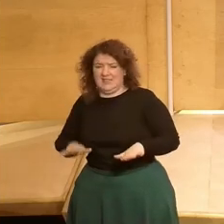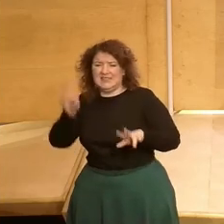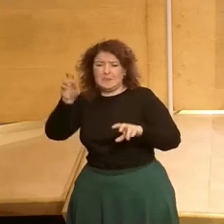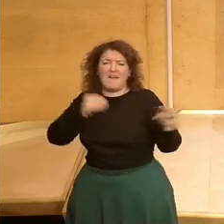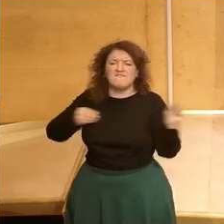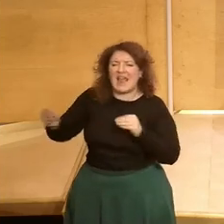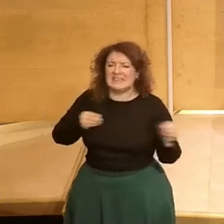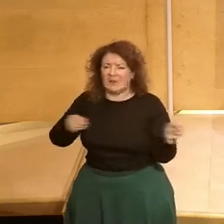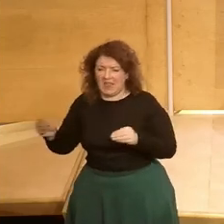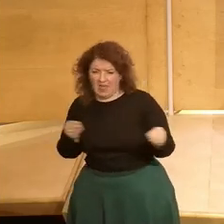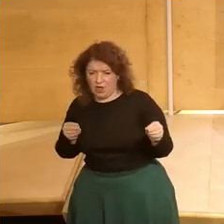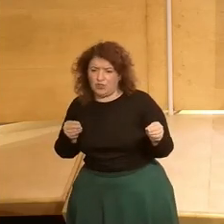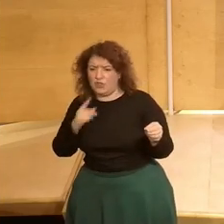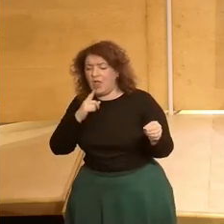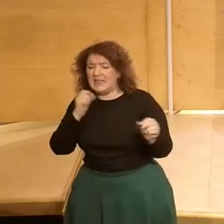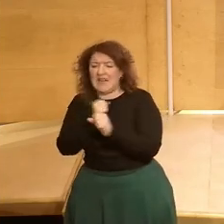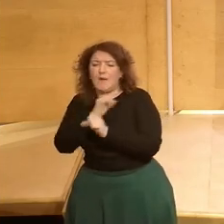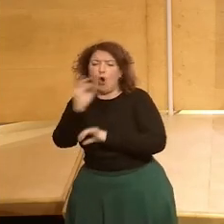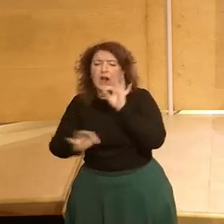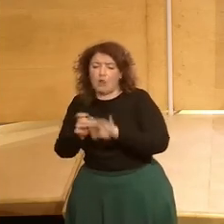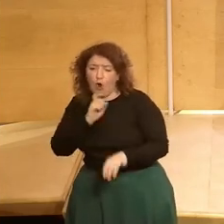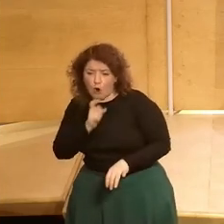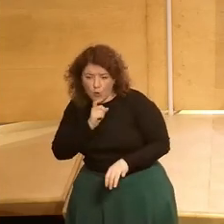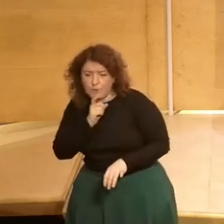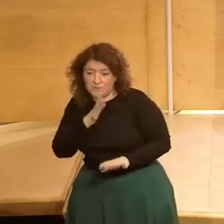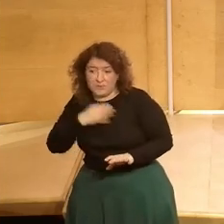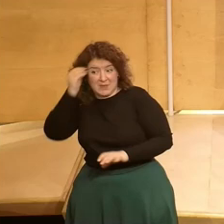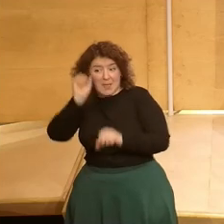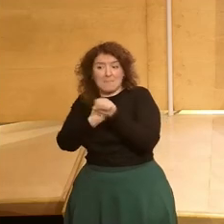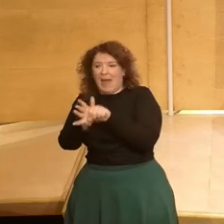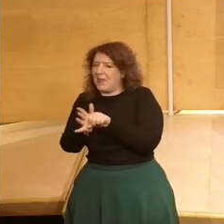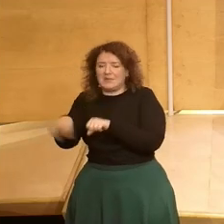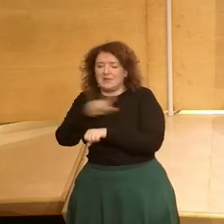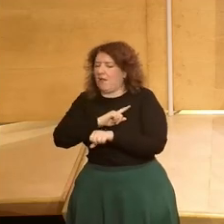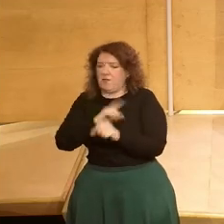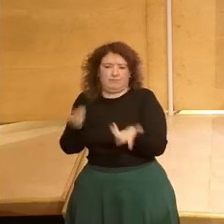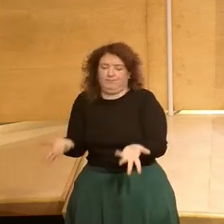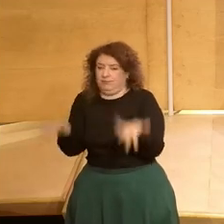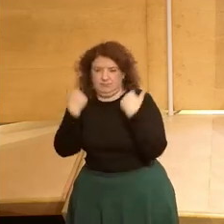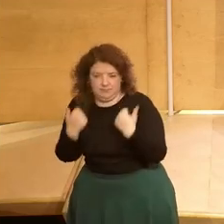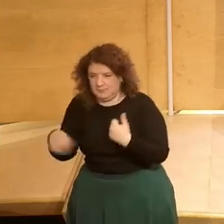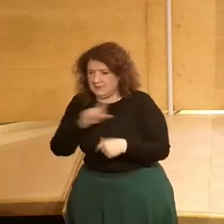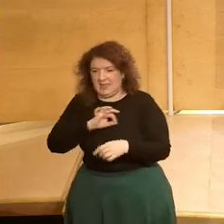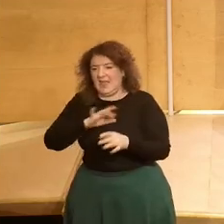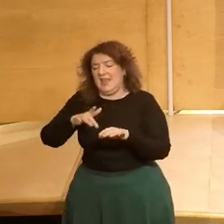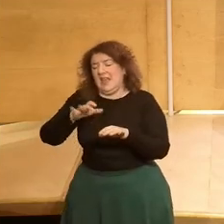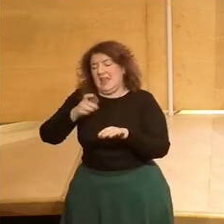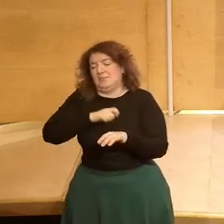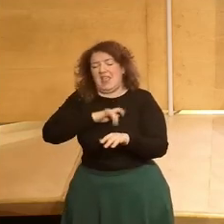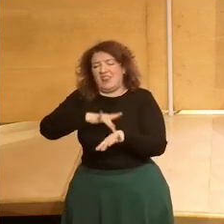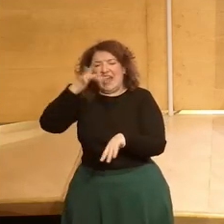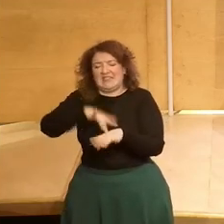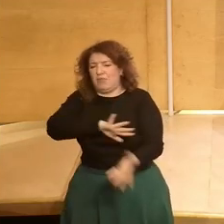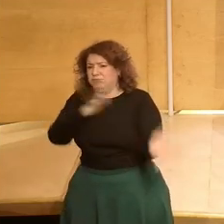flexibilidad de la organización del trabajo yo creo que la pandemia ha acelerado exponencialmente la digitalización de nuestro país lo